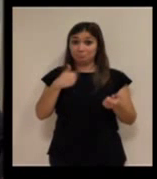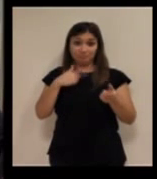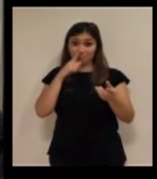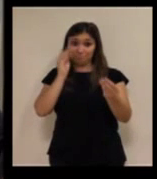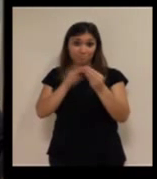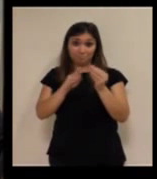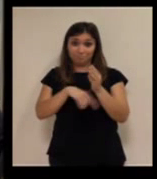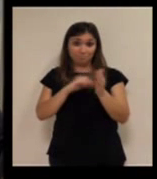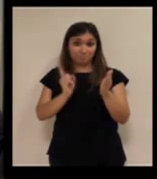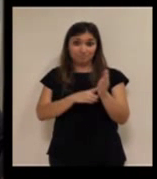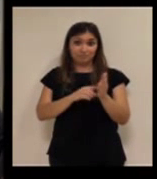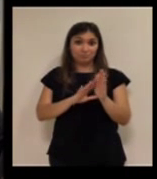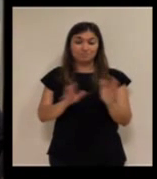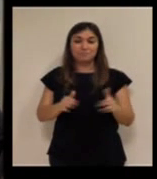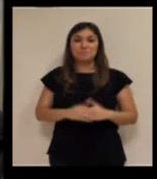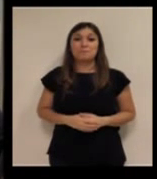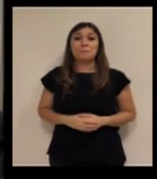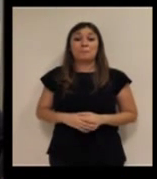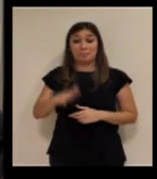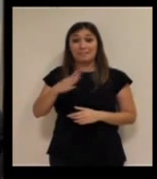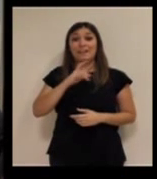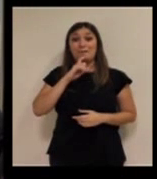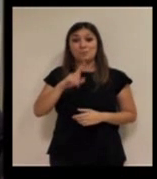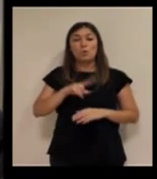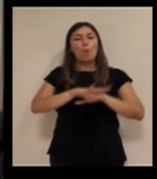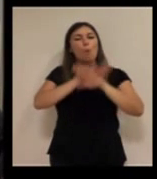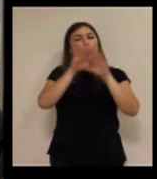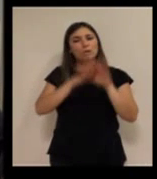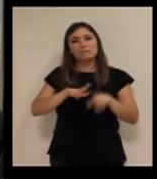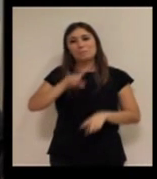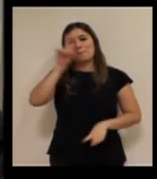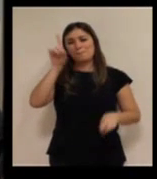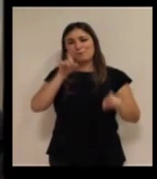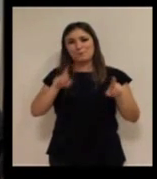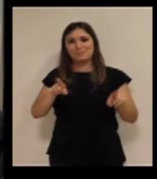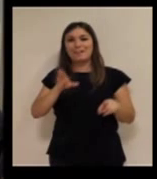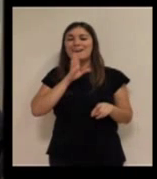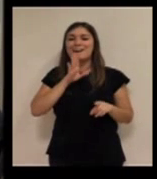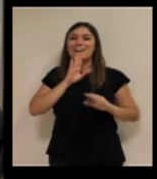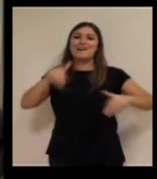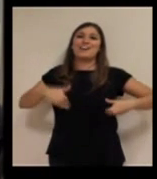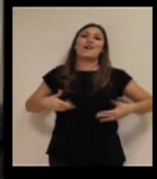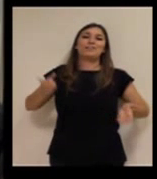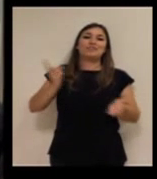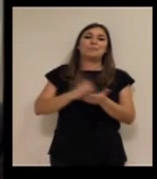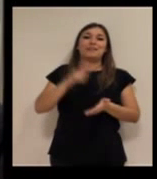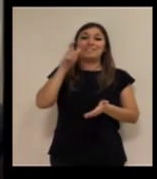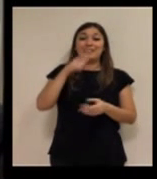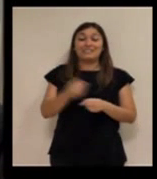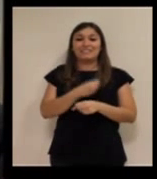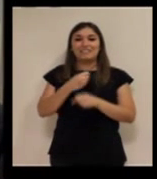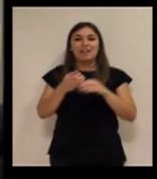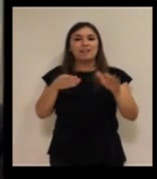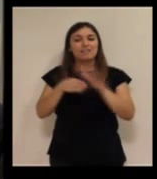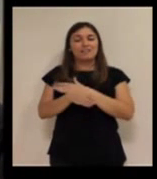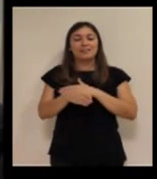Sí, estoy también de acuerdo y además a raíz de eso les voy a hacer una última pregunta volviendo al tema de la accesibilidad de los trabajadores es que